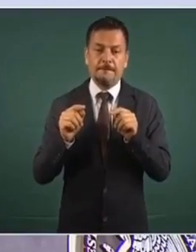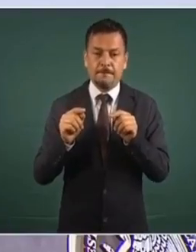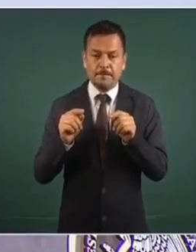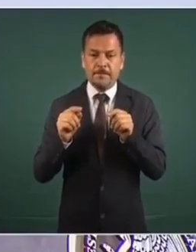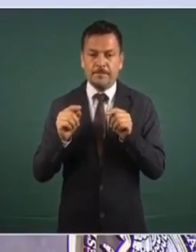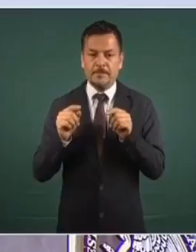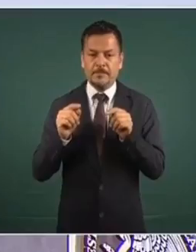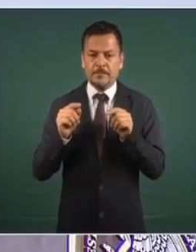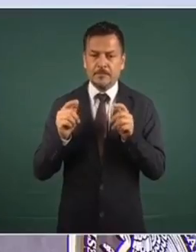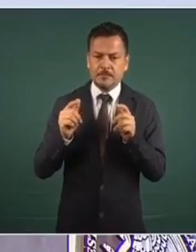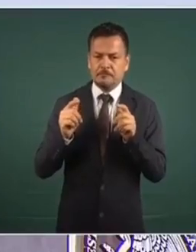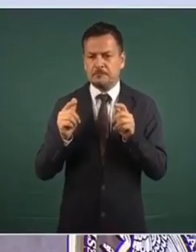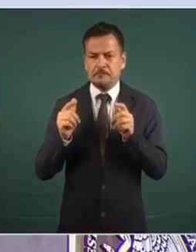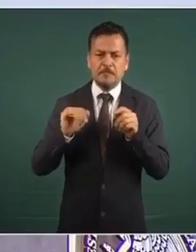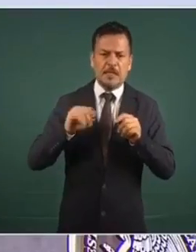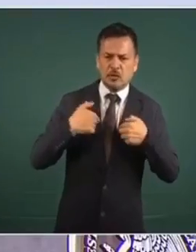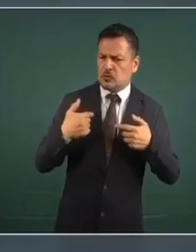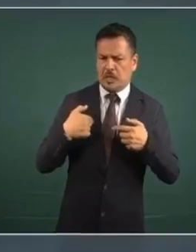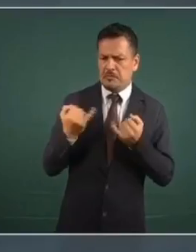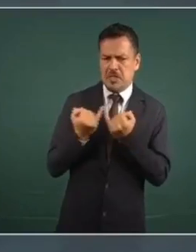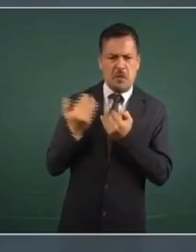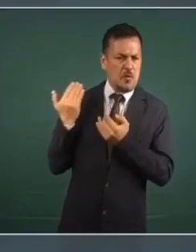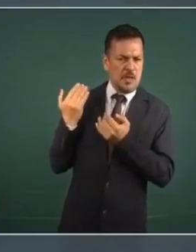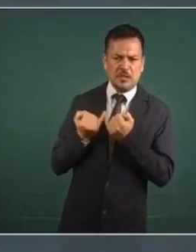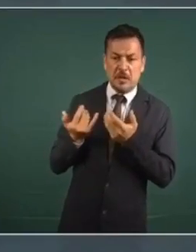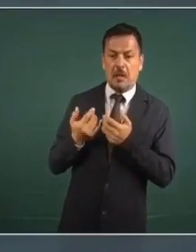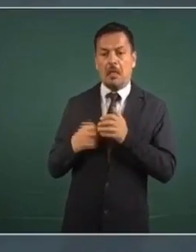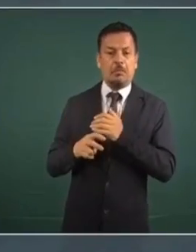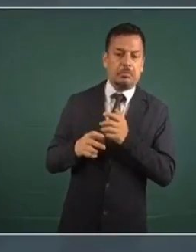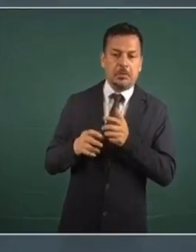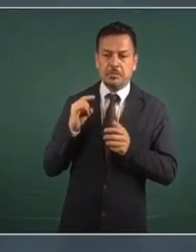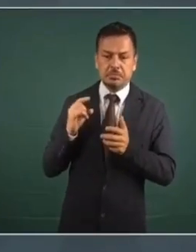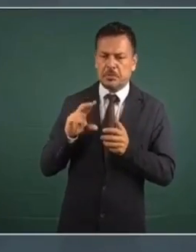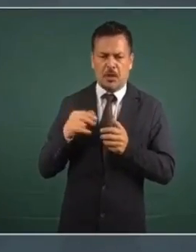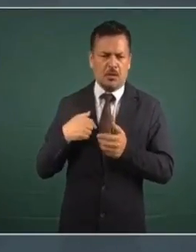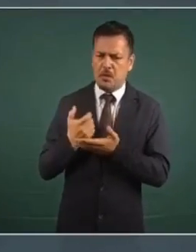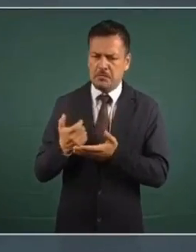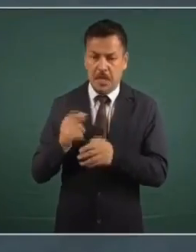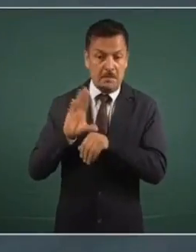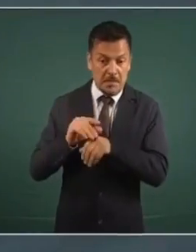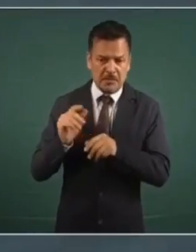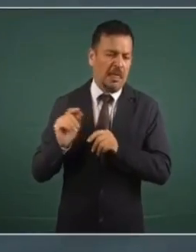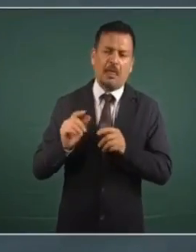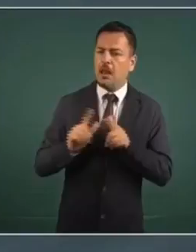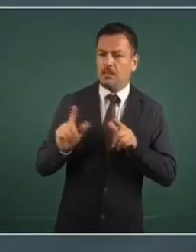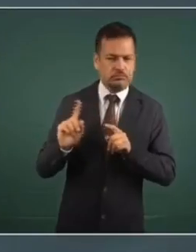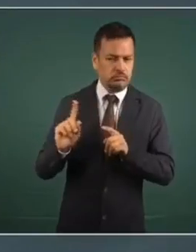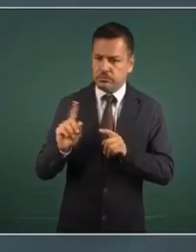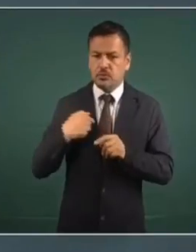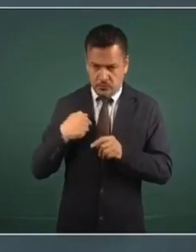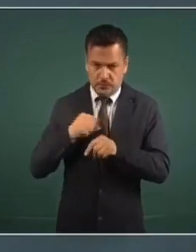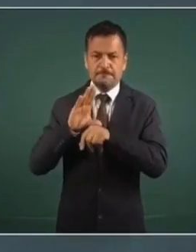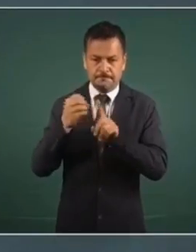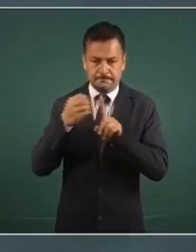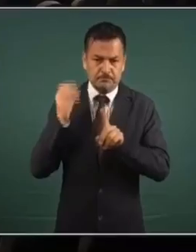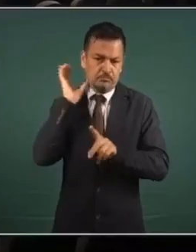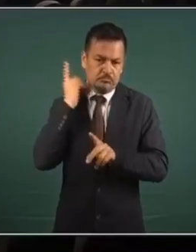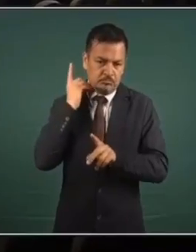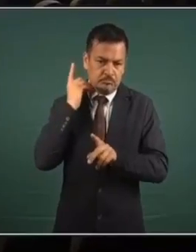Entonces, si actuáramos con simulación, pues no pediríamos autorización a la Cámara de Diputados.